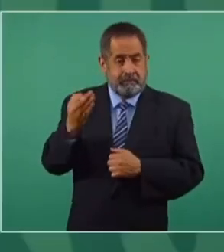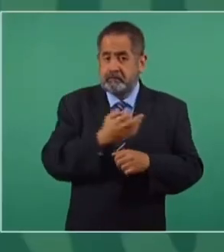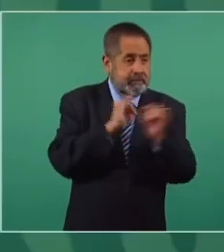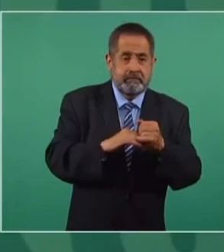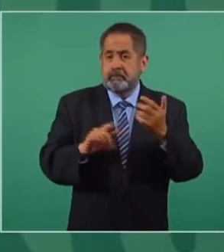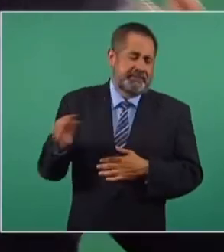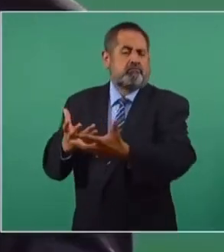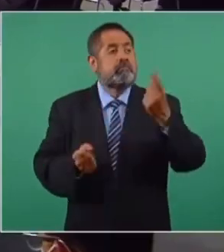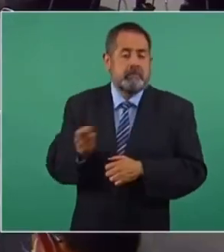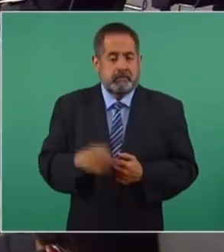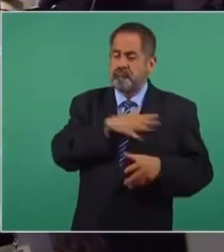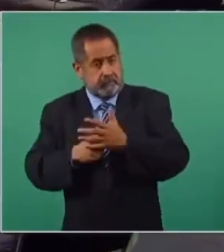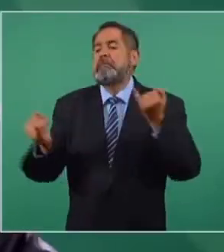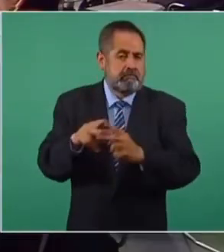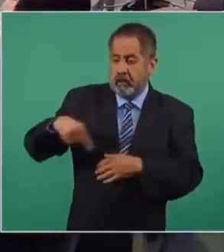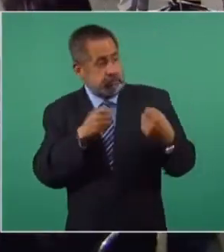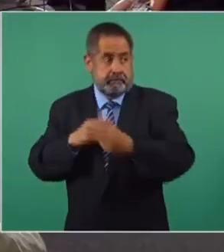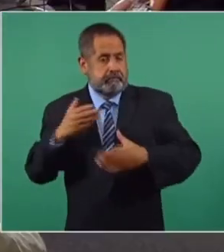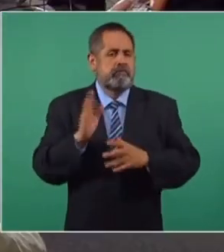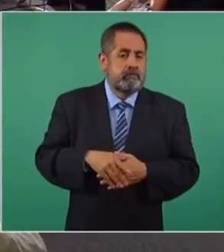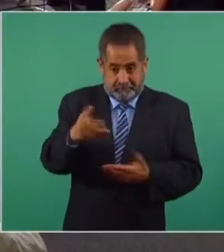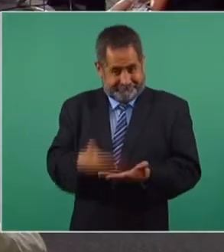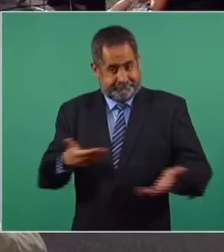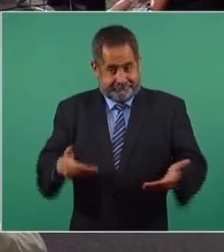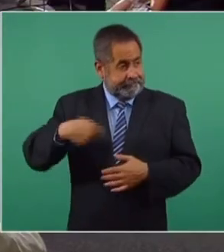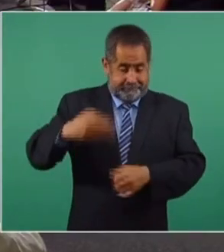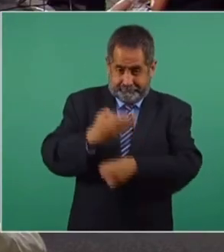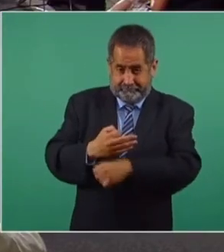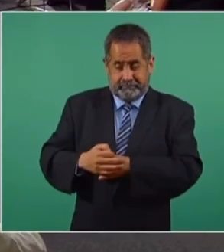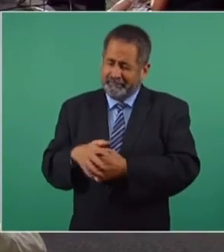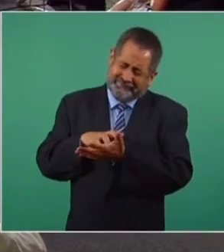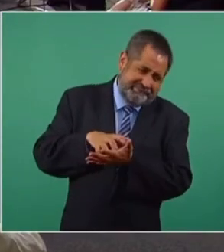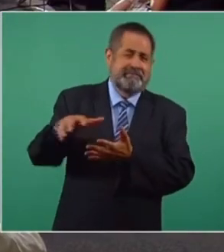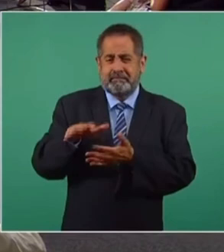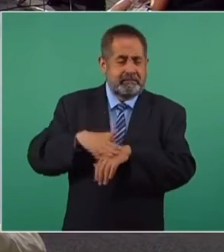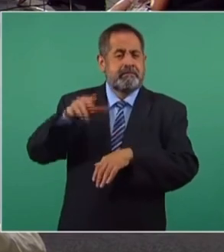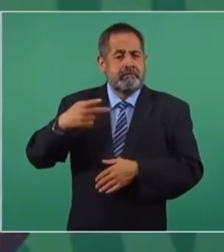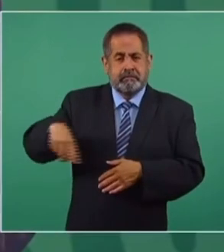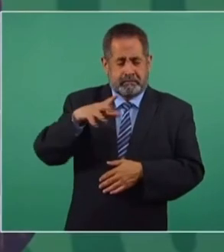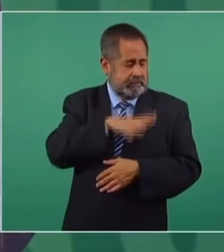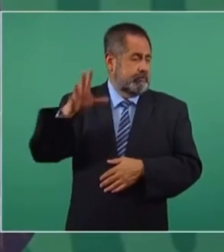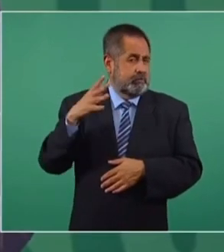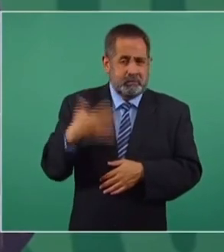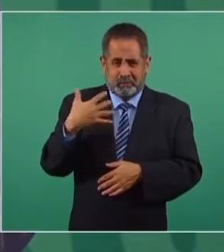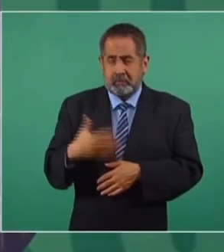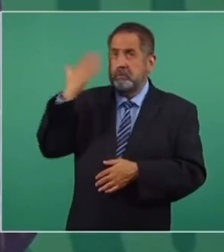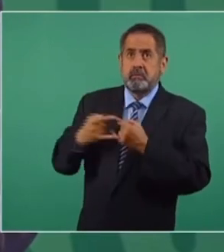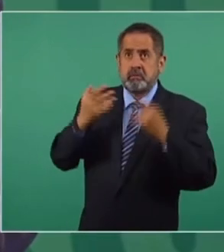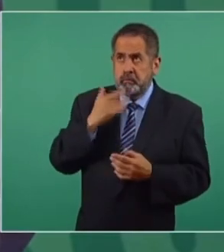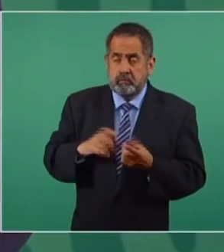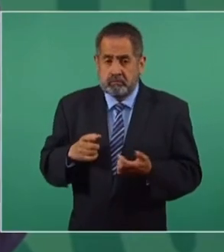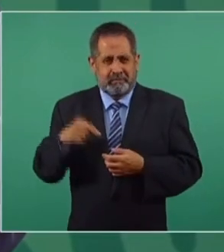reforma, ni en la revolución. 20 minutos después. Pero lo de ahora es único, excepcional, inédito.